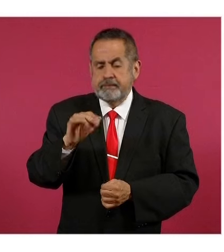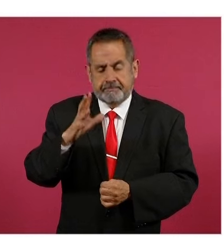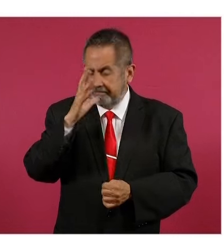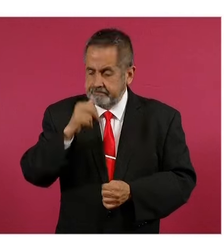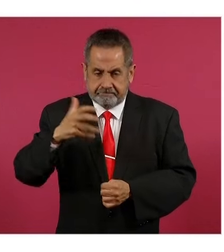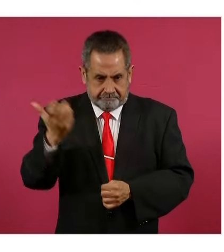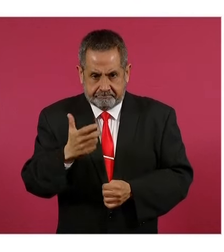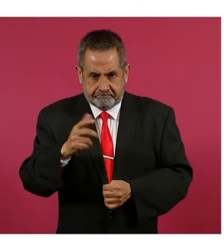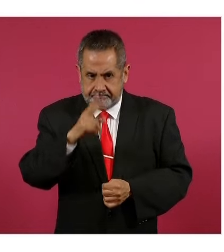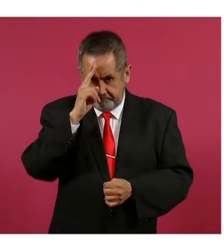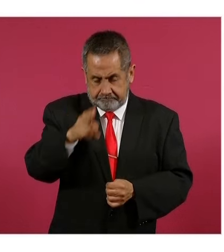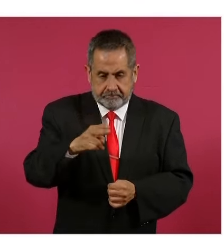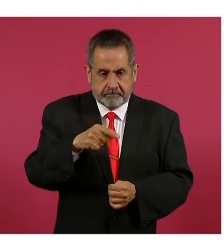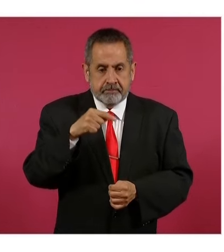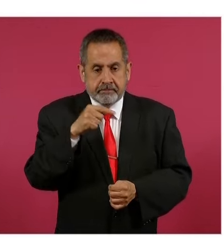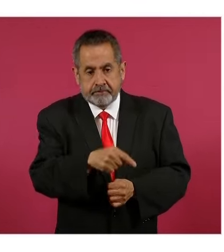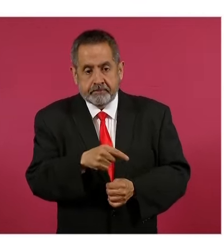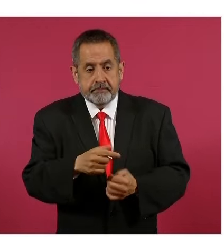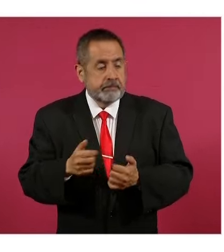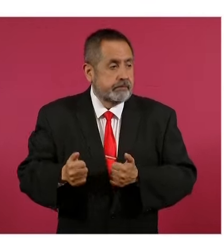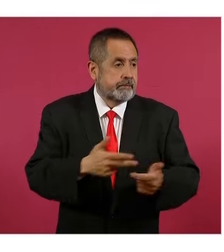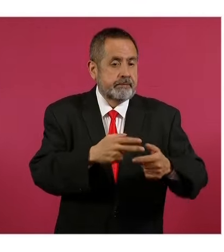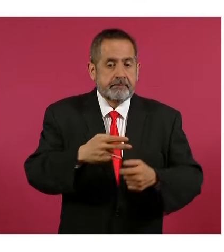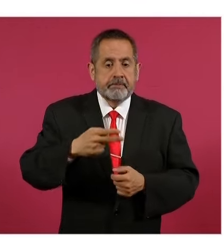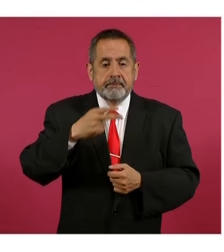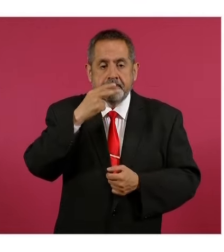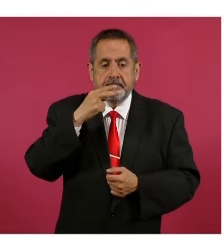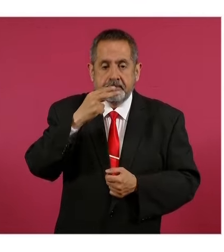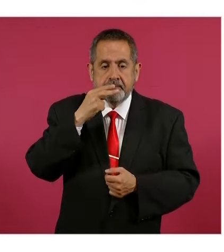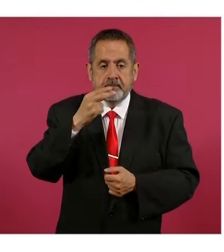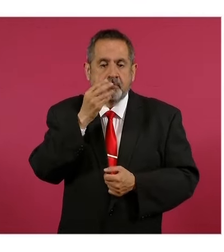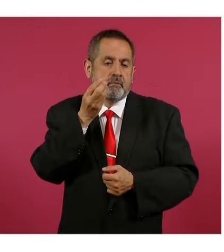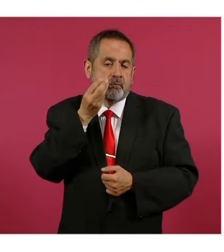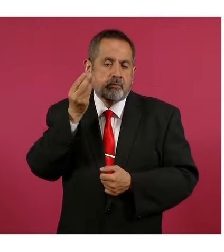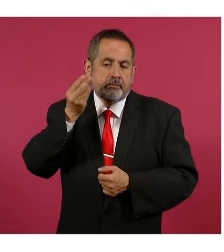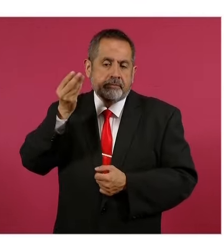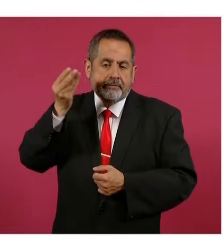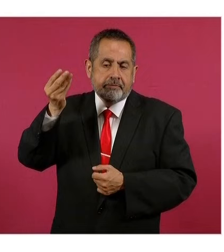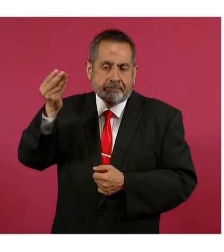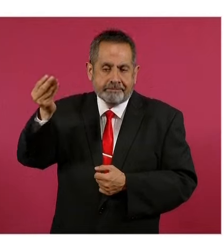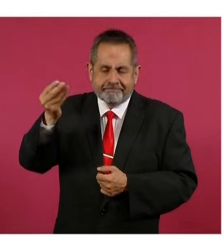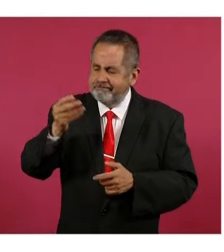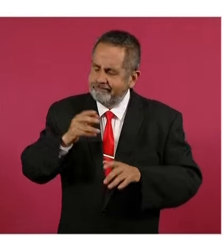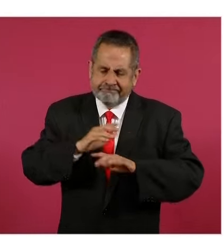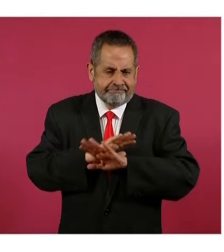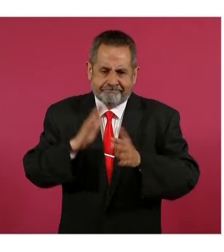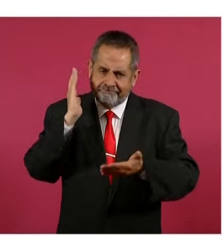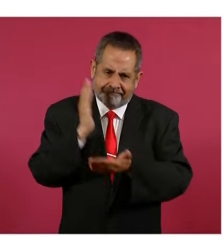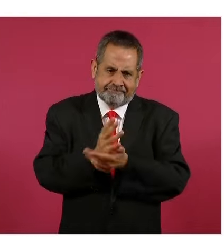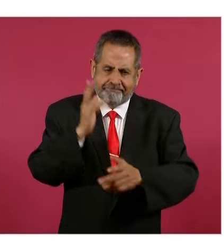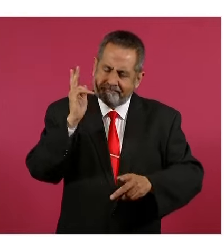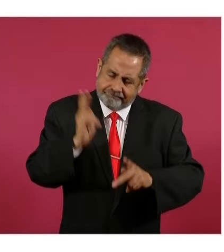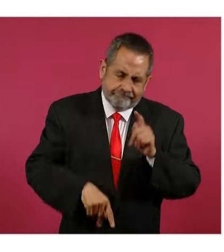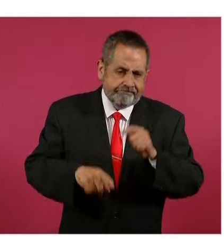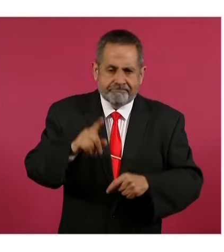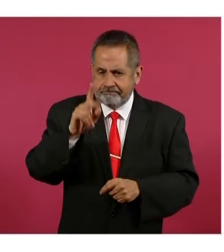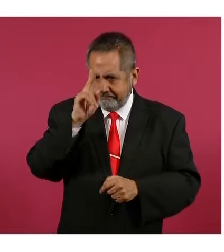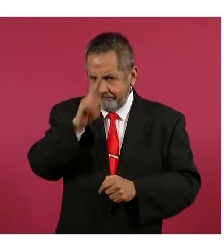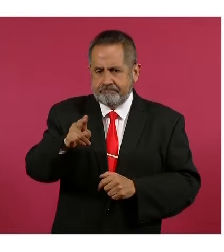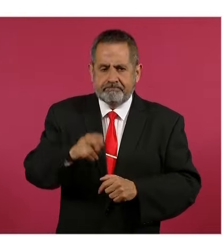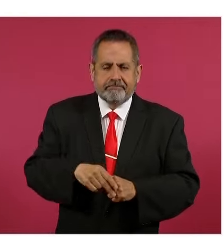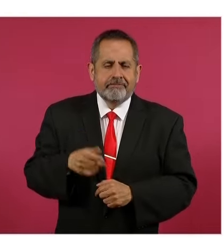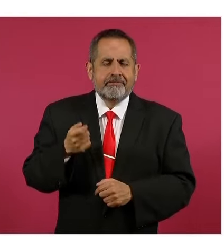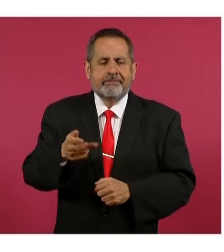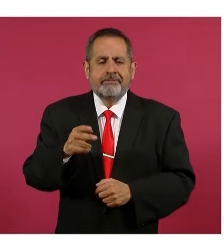producción, distribución y comercialización de los cigarrillos electrónicos, mejor conocidos